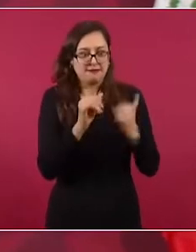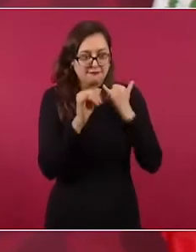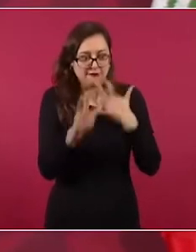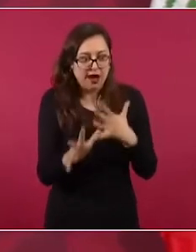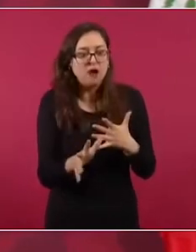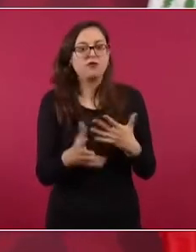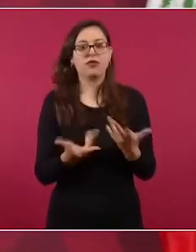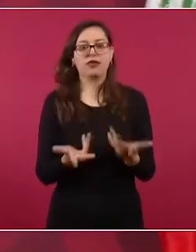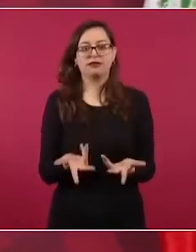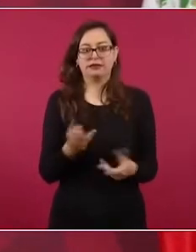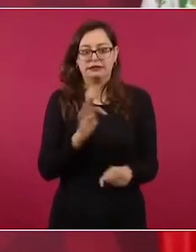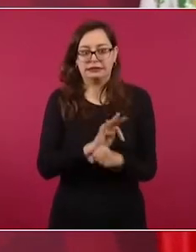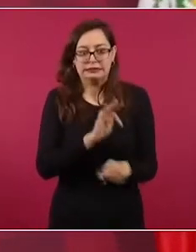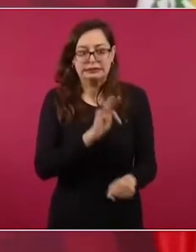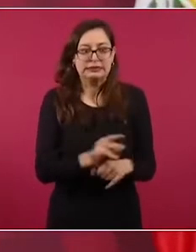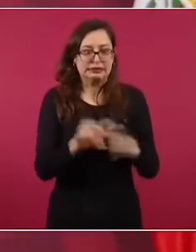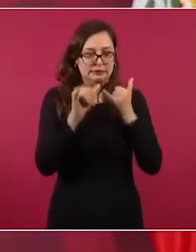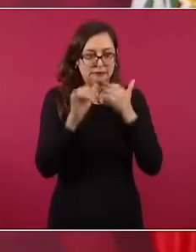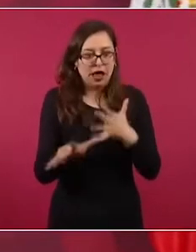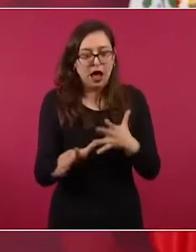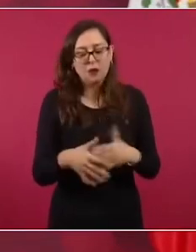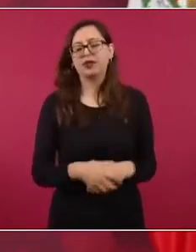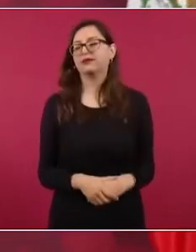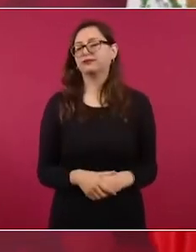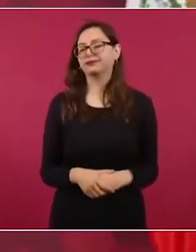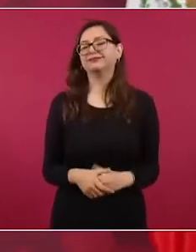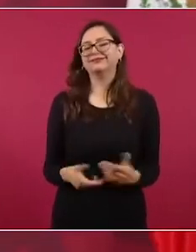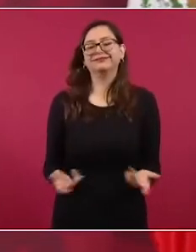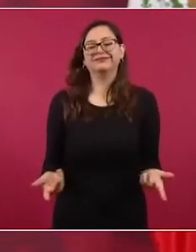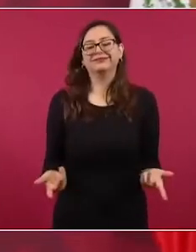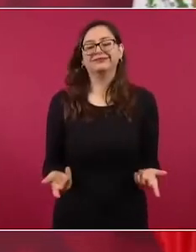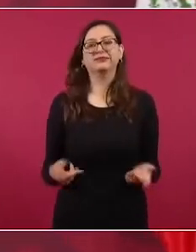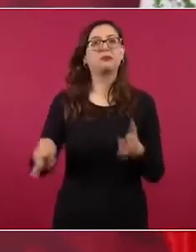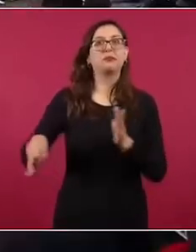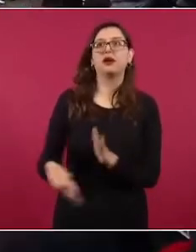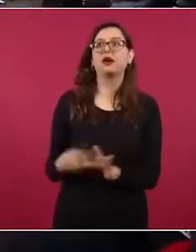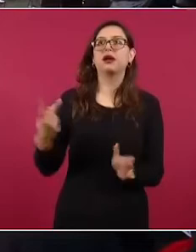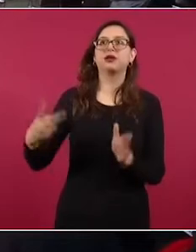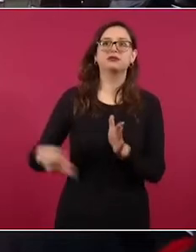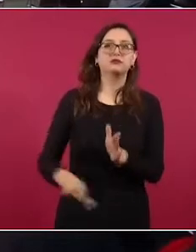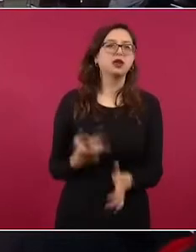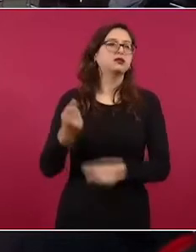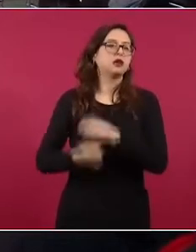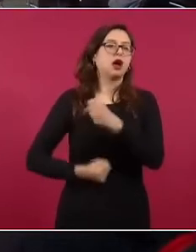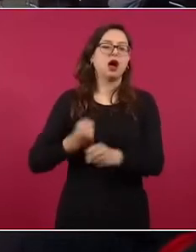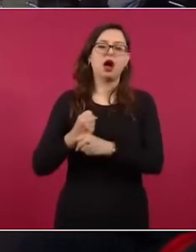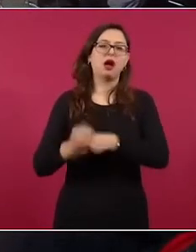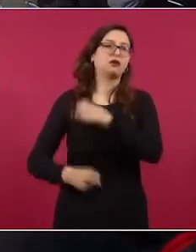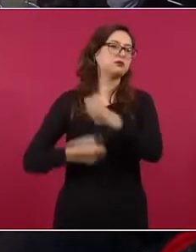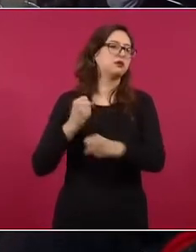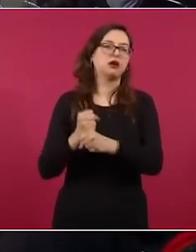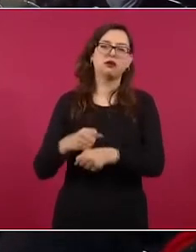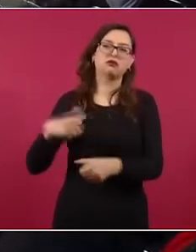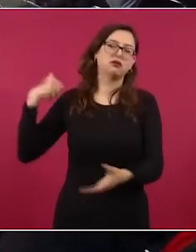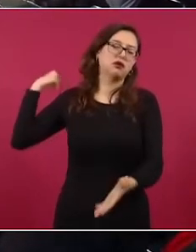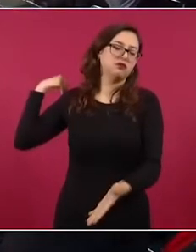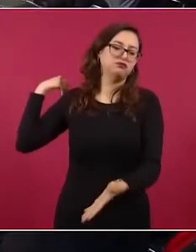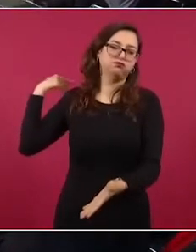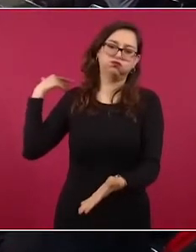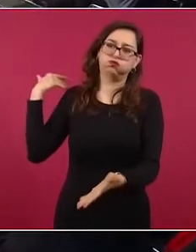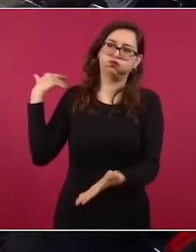han hecho uno, dos, tres,